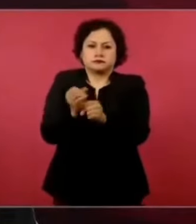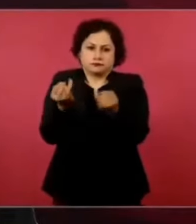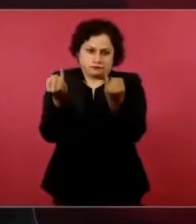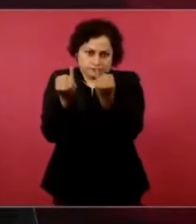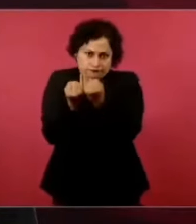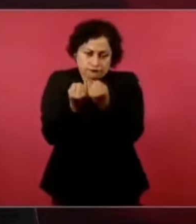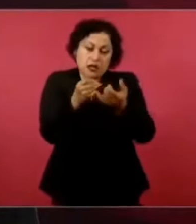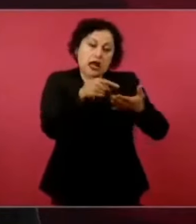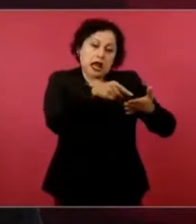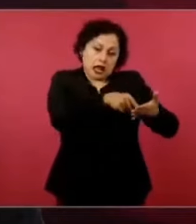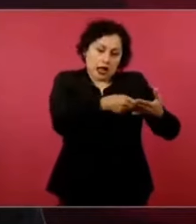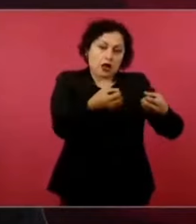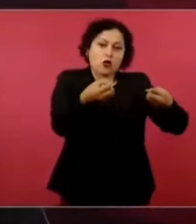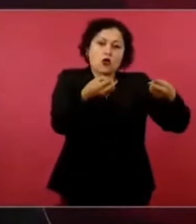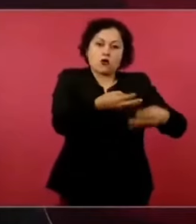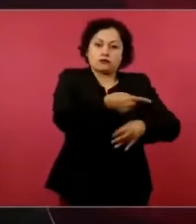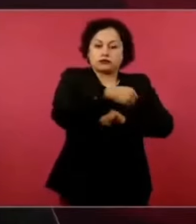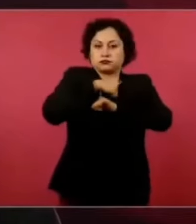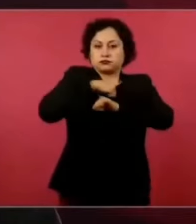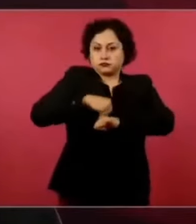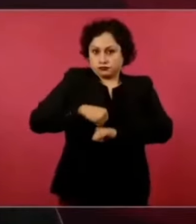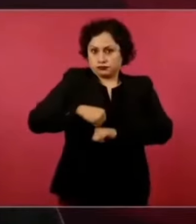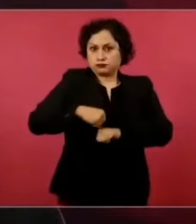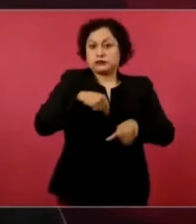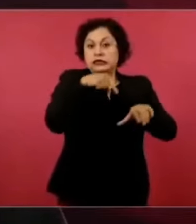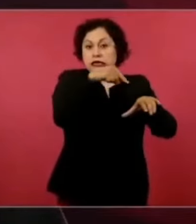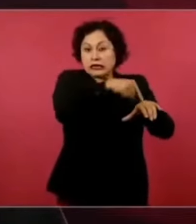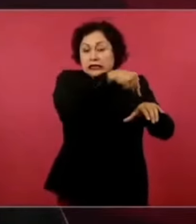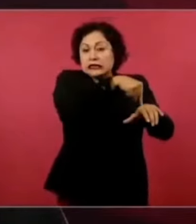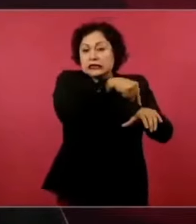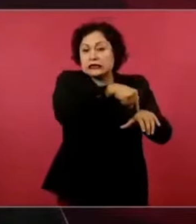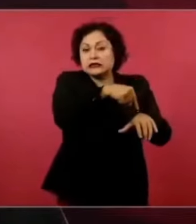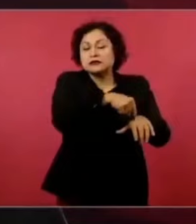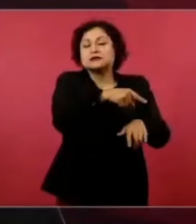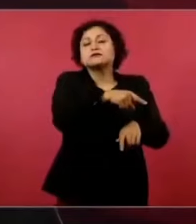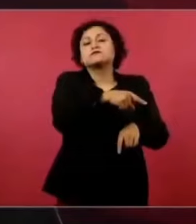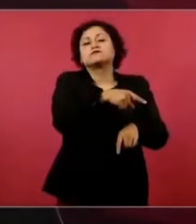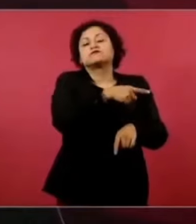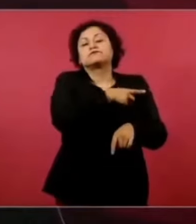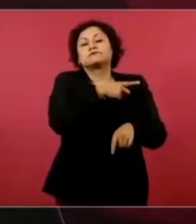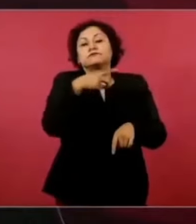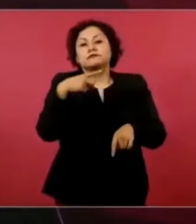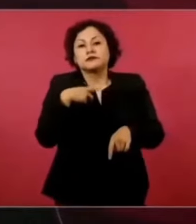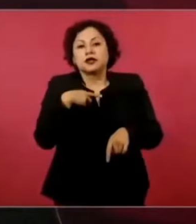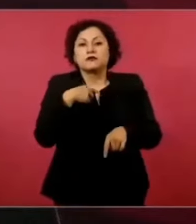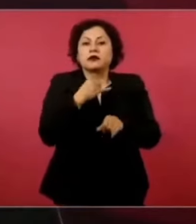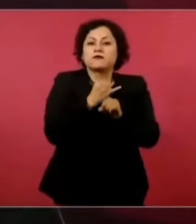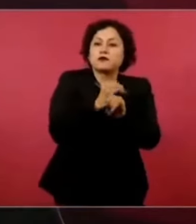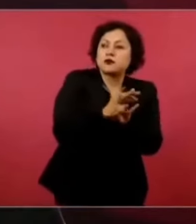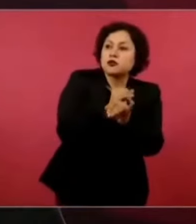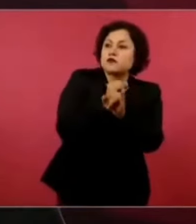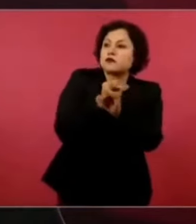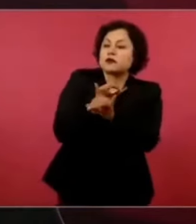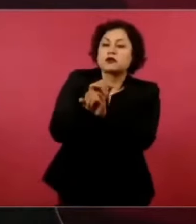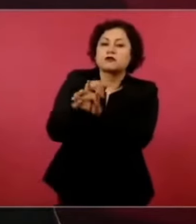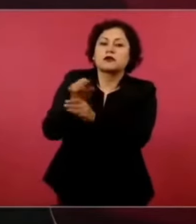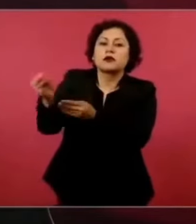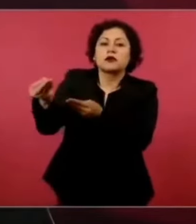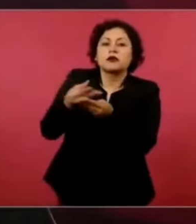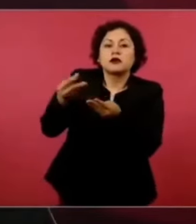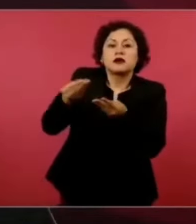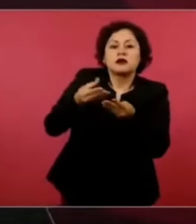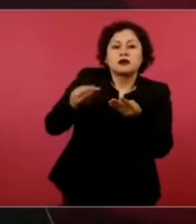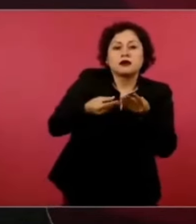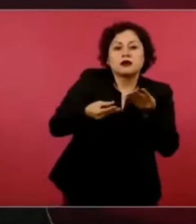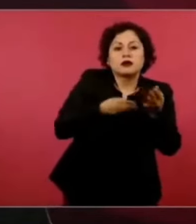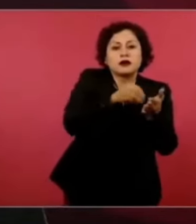Financiera tiene acceso a todos los reportes y a todos los avisos que diariamente se producen,